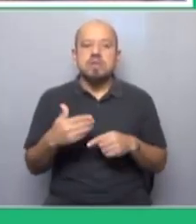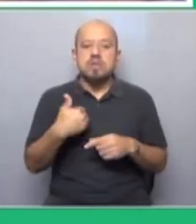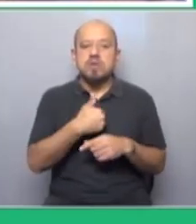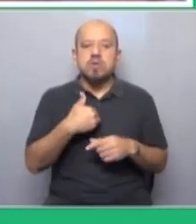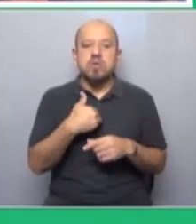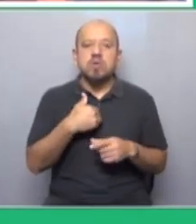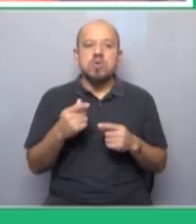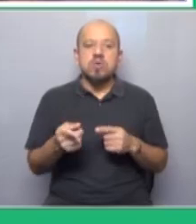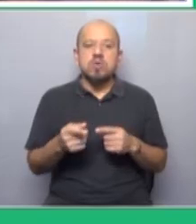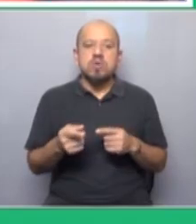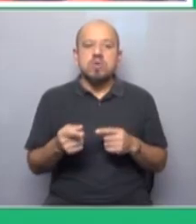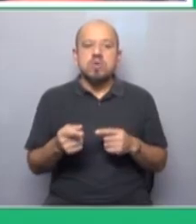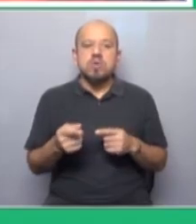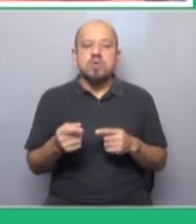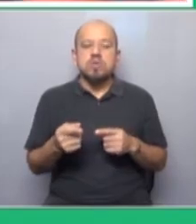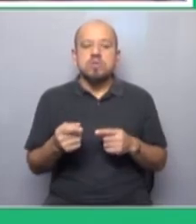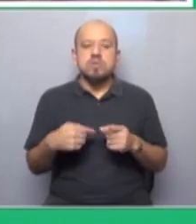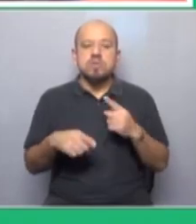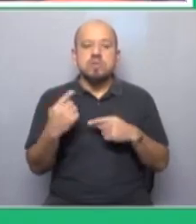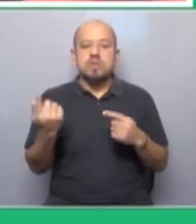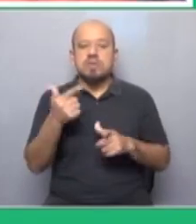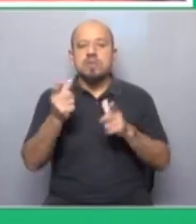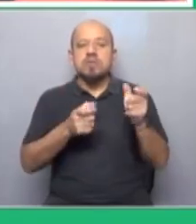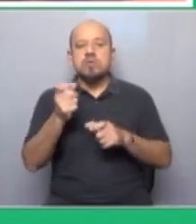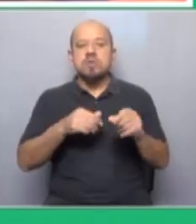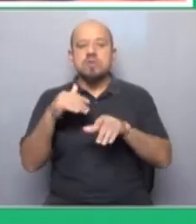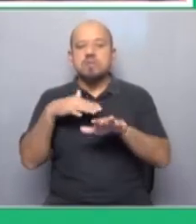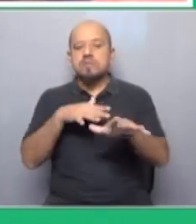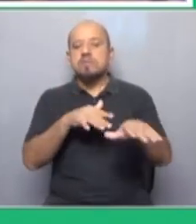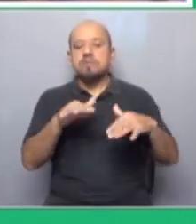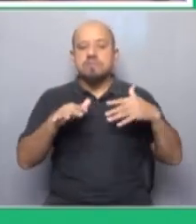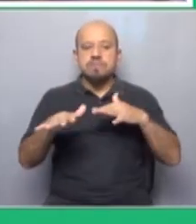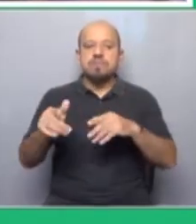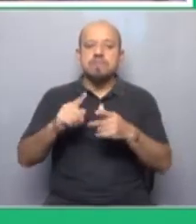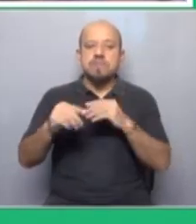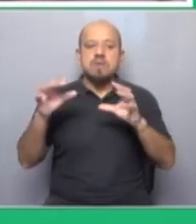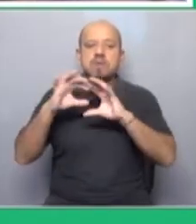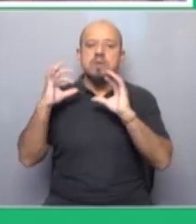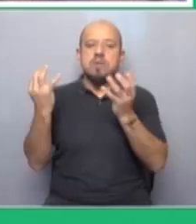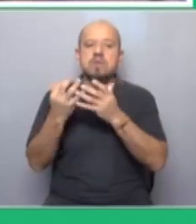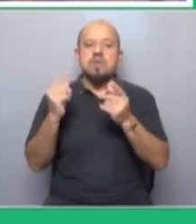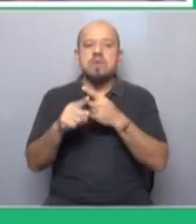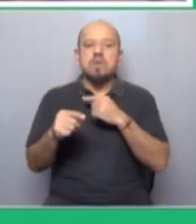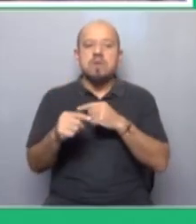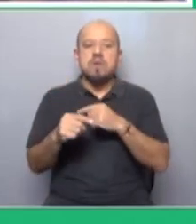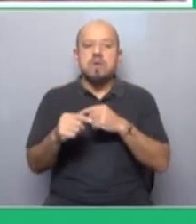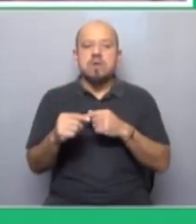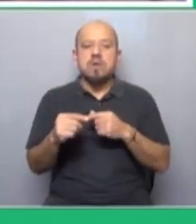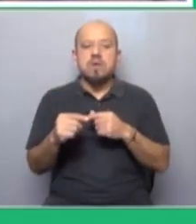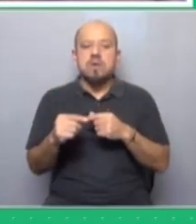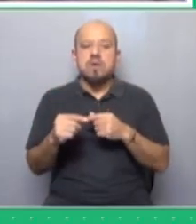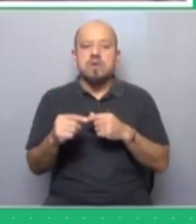juegan los y las migrantes, trabajadores y migrantes alrededor del mundo. Es decir, por ser migrante,